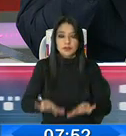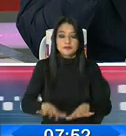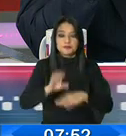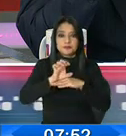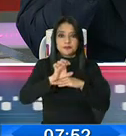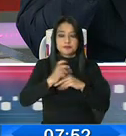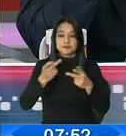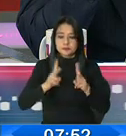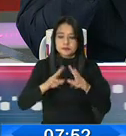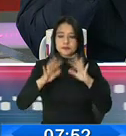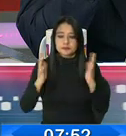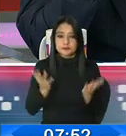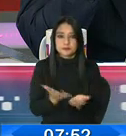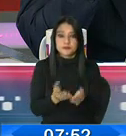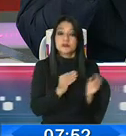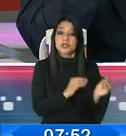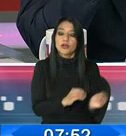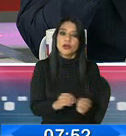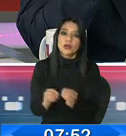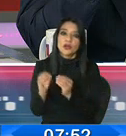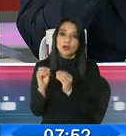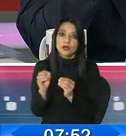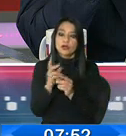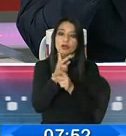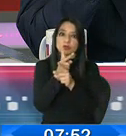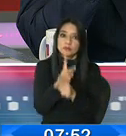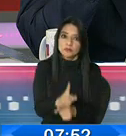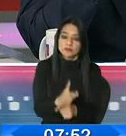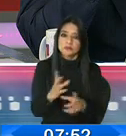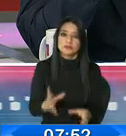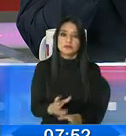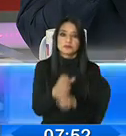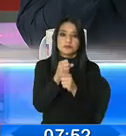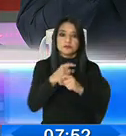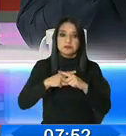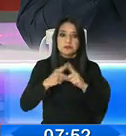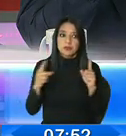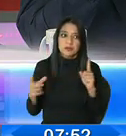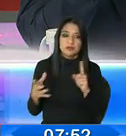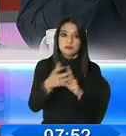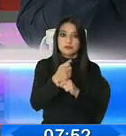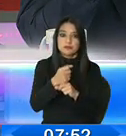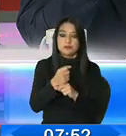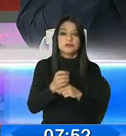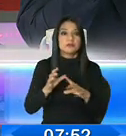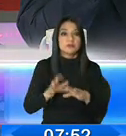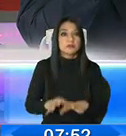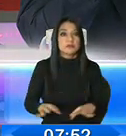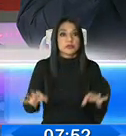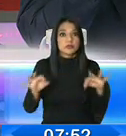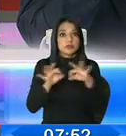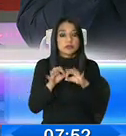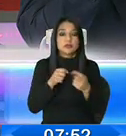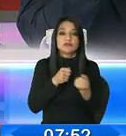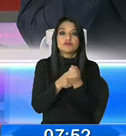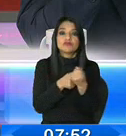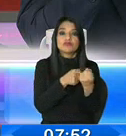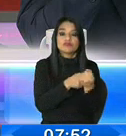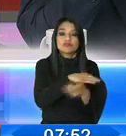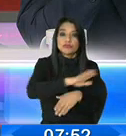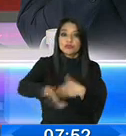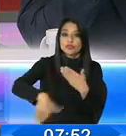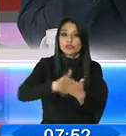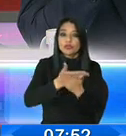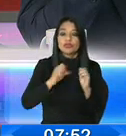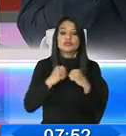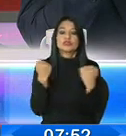país, una reapertura ordenada, una reapertura segura. Pero para lograrlo, Roberto, es importante la colaboración de la